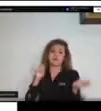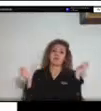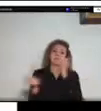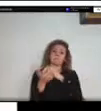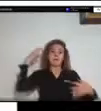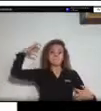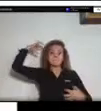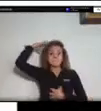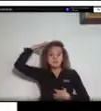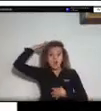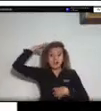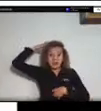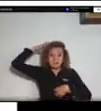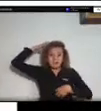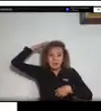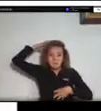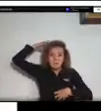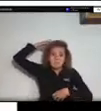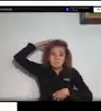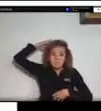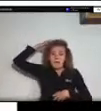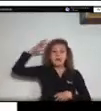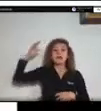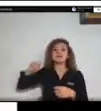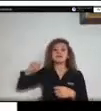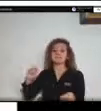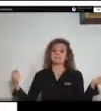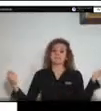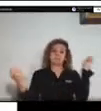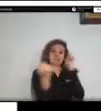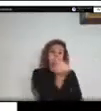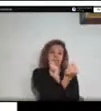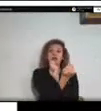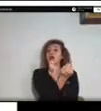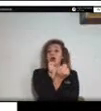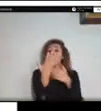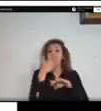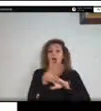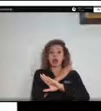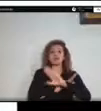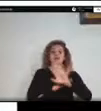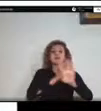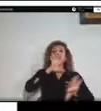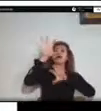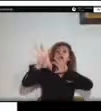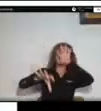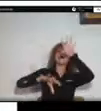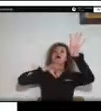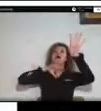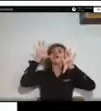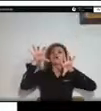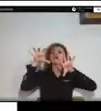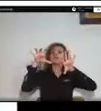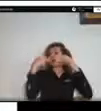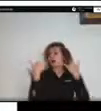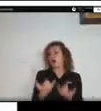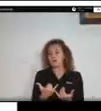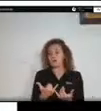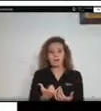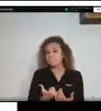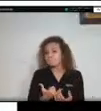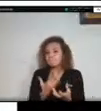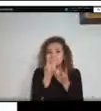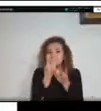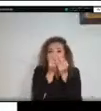según estudios esta especie ya no aulla o ya no hace vocalizaciones tan fuertes como antes ya que las barreras